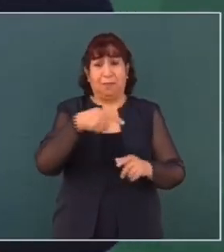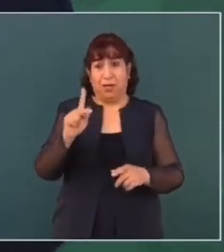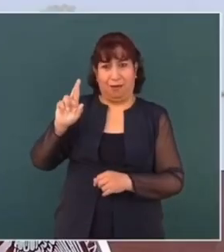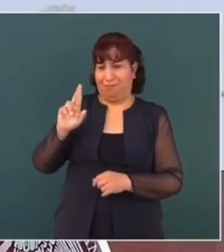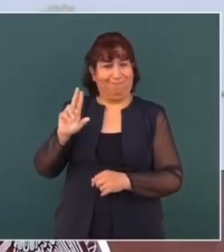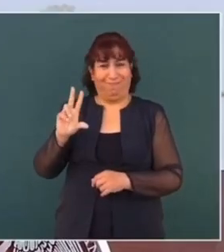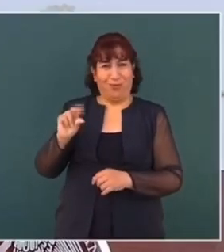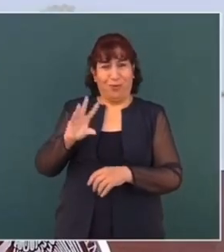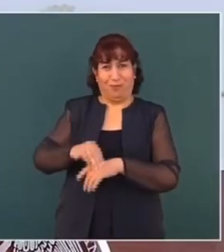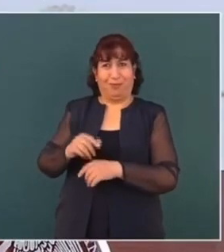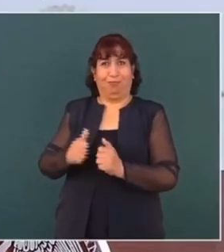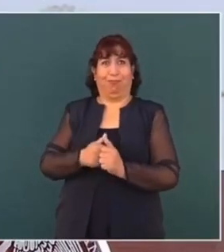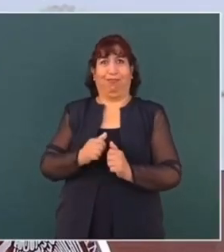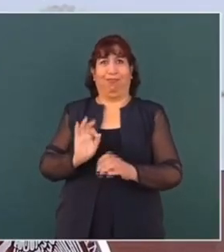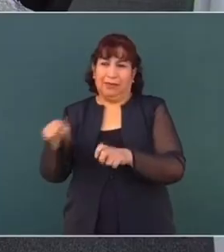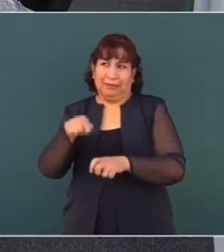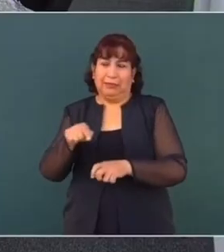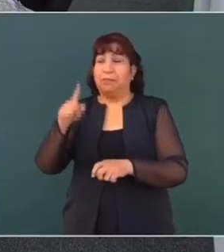que no se amparen.